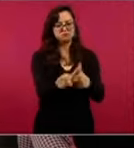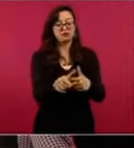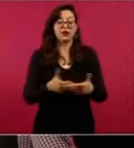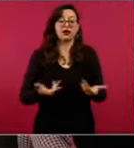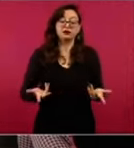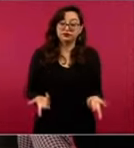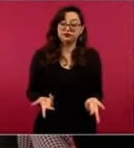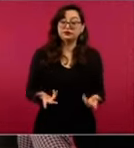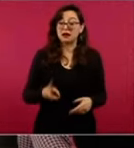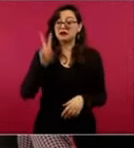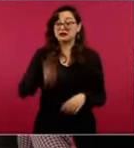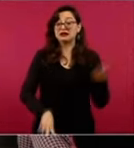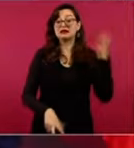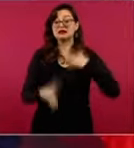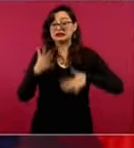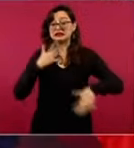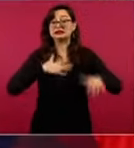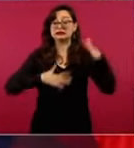muchas fatigas.